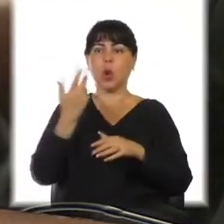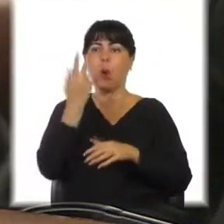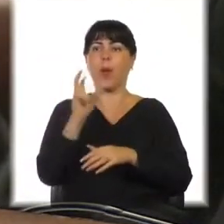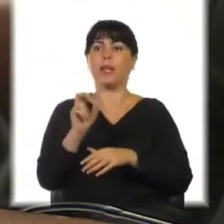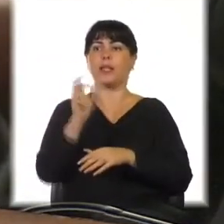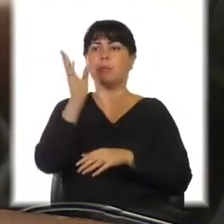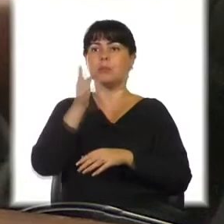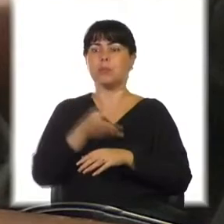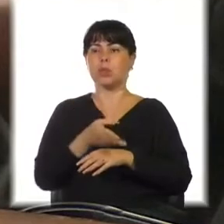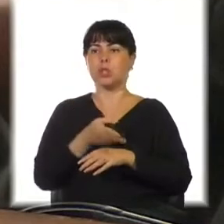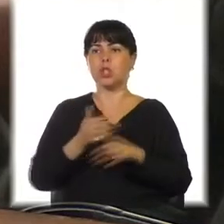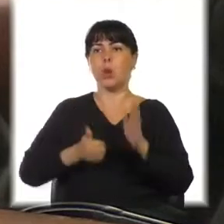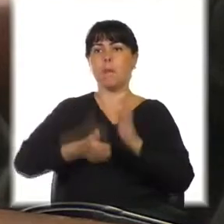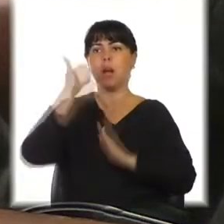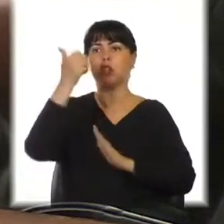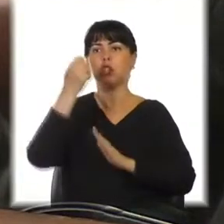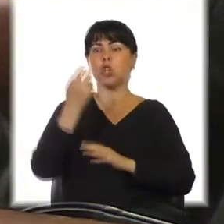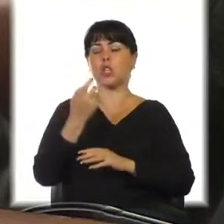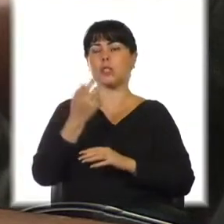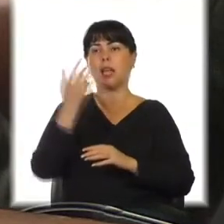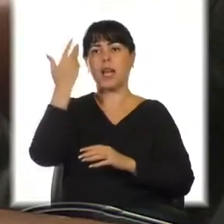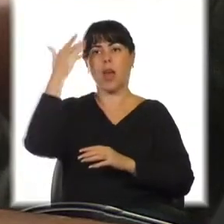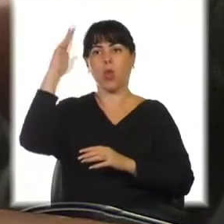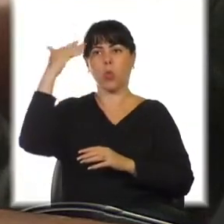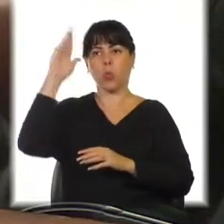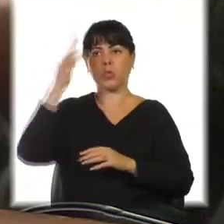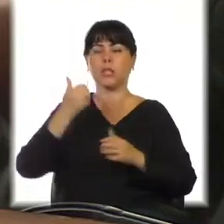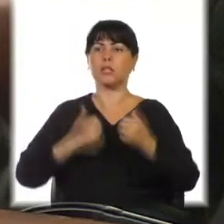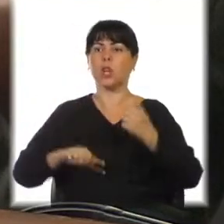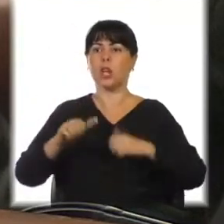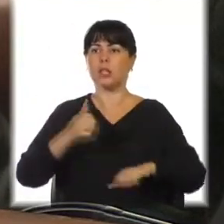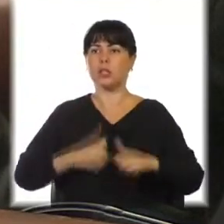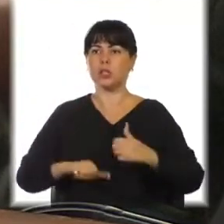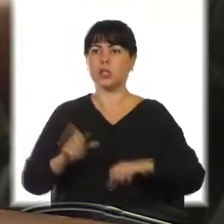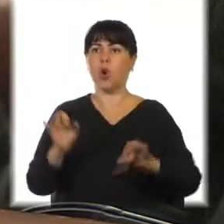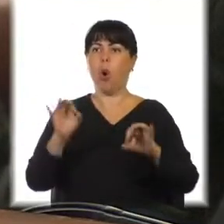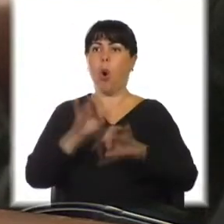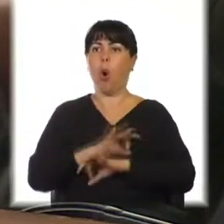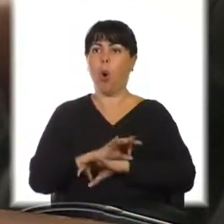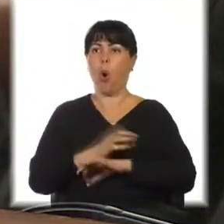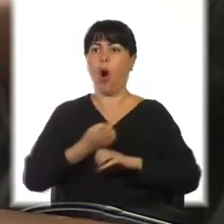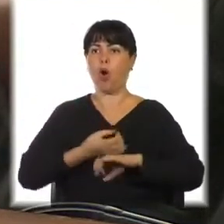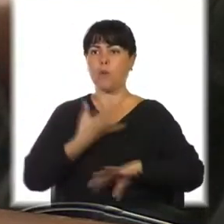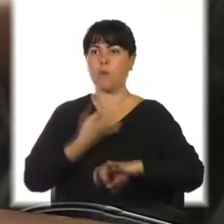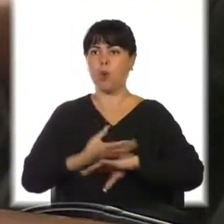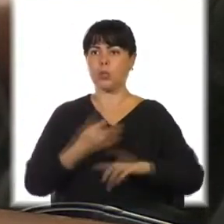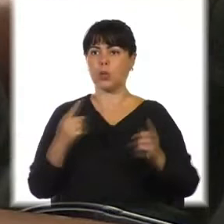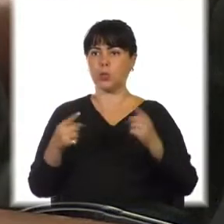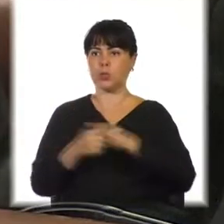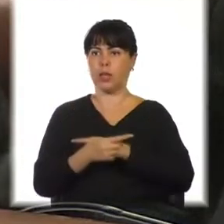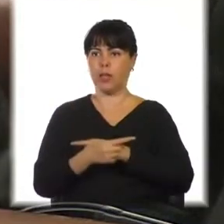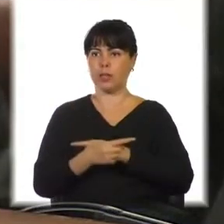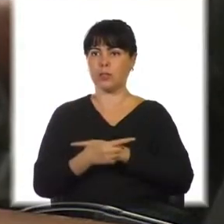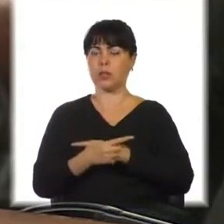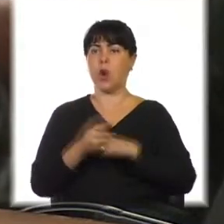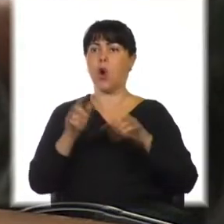entre los adultos que utilizan hormonas cruzadas y sufren cirugía de reasignación de sexo. Ocho,